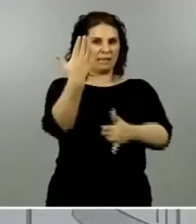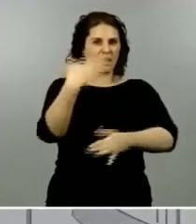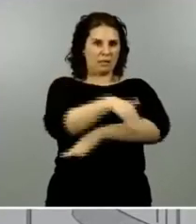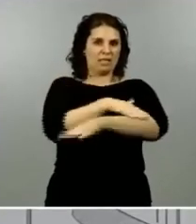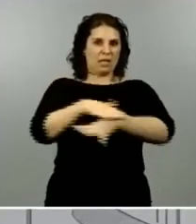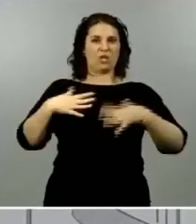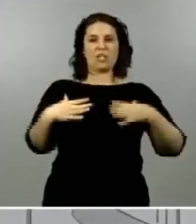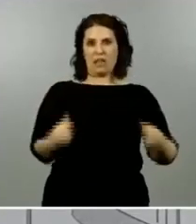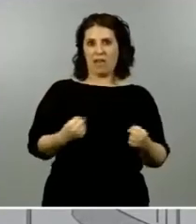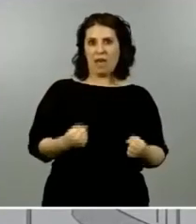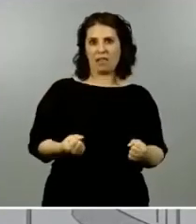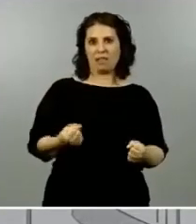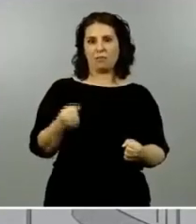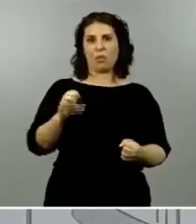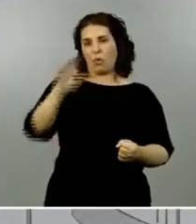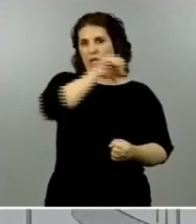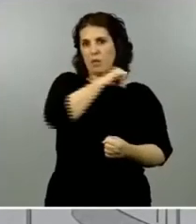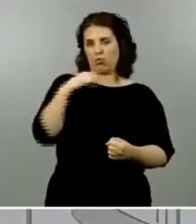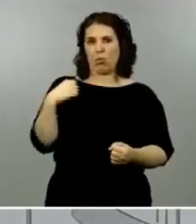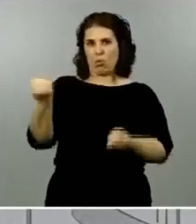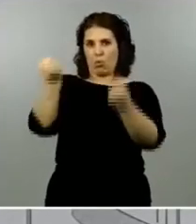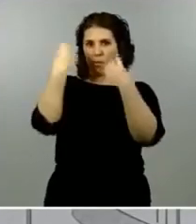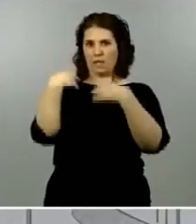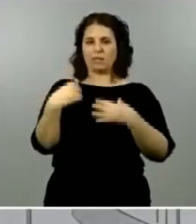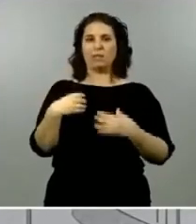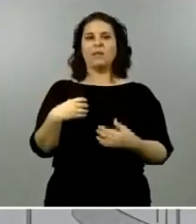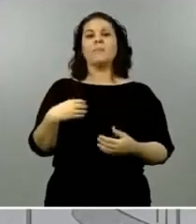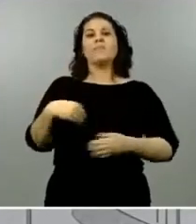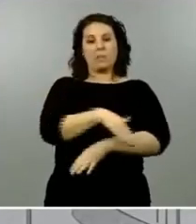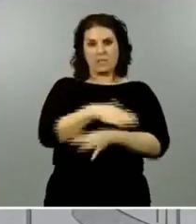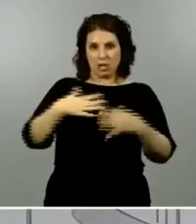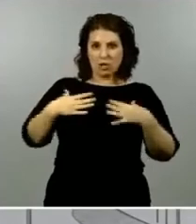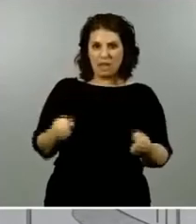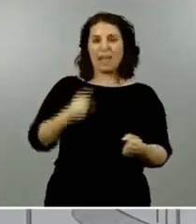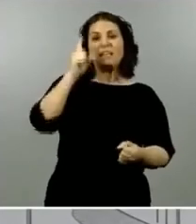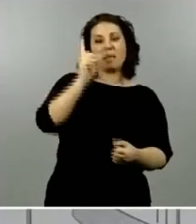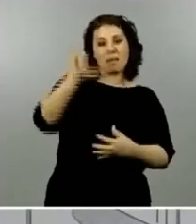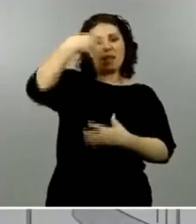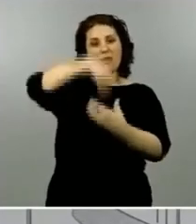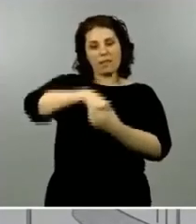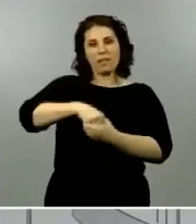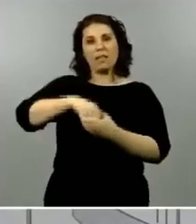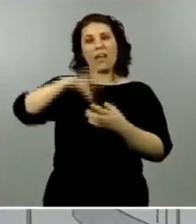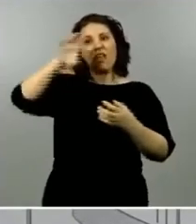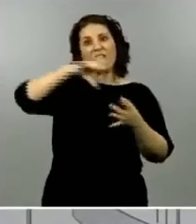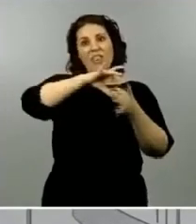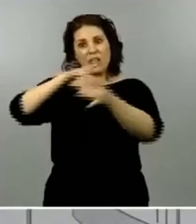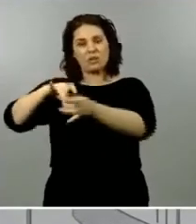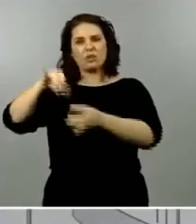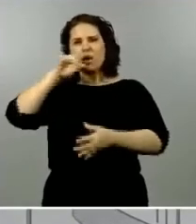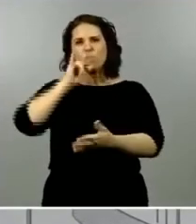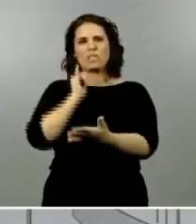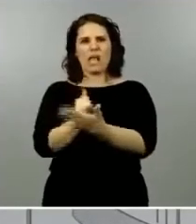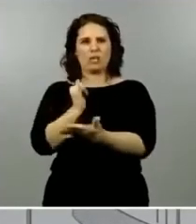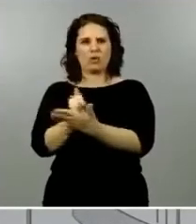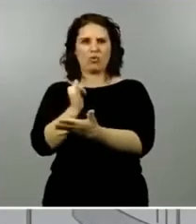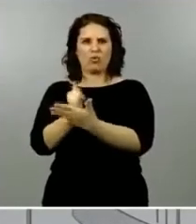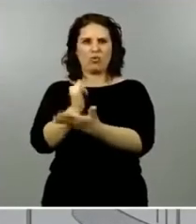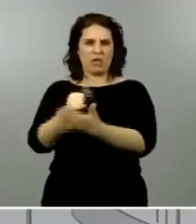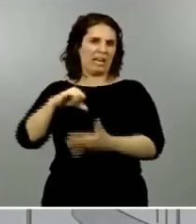distintas comunidades autónomas y asimismo el Ministerio de Sanidad ha desarrollado en sus centros dependientes un ensayo clínico en el que participan 62